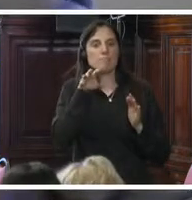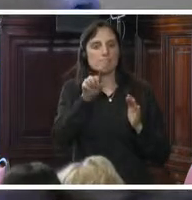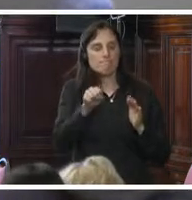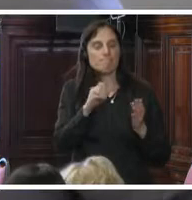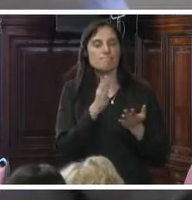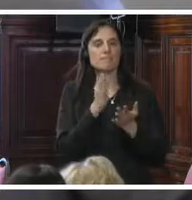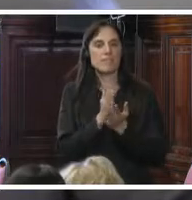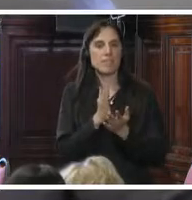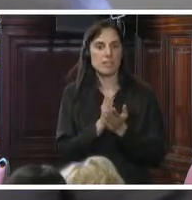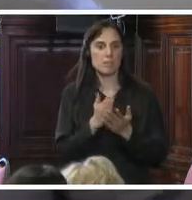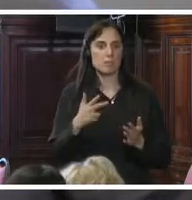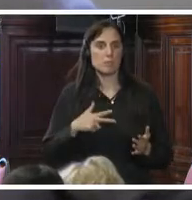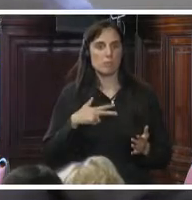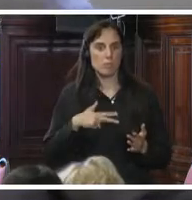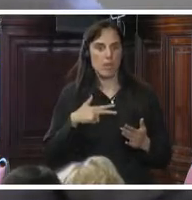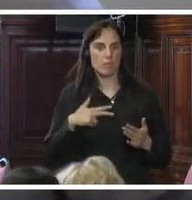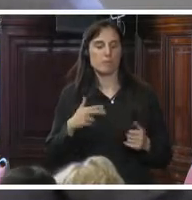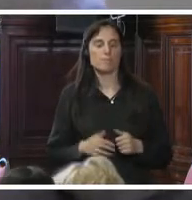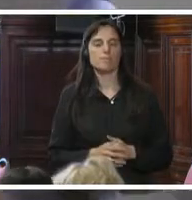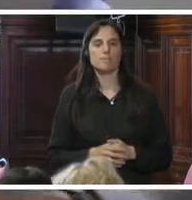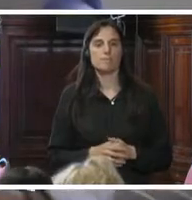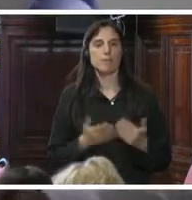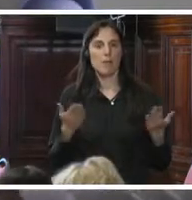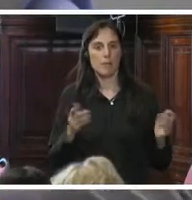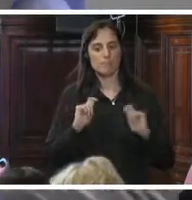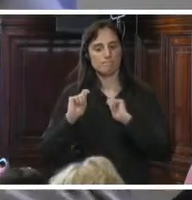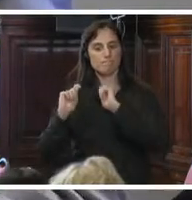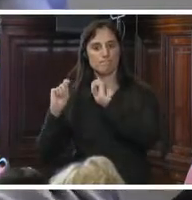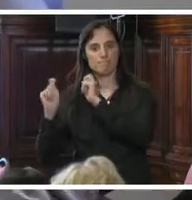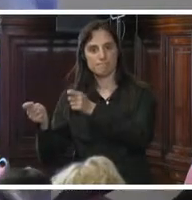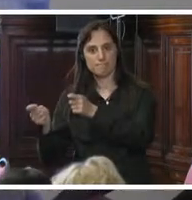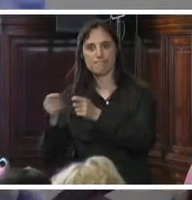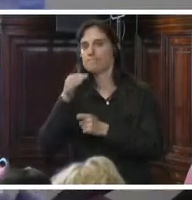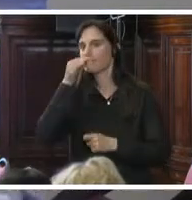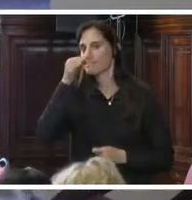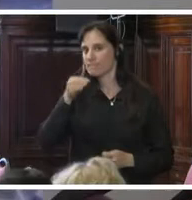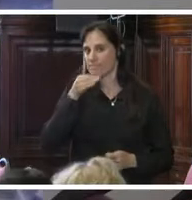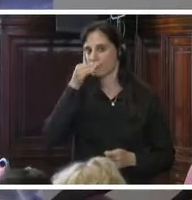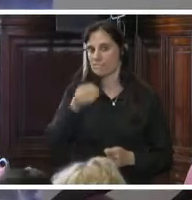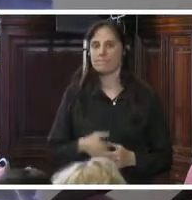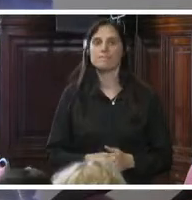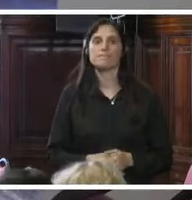de los derechos humanos. Ahora les paso la palabra para su presentación.